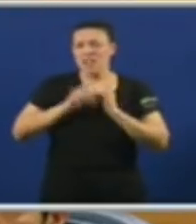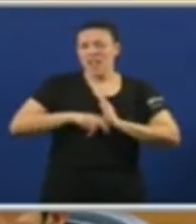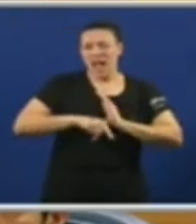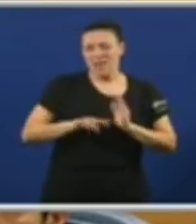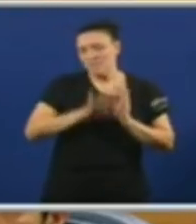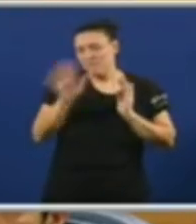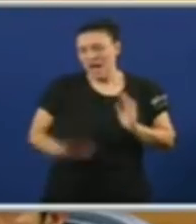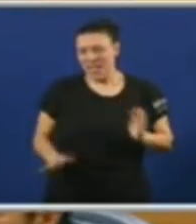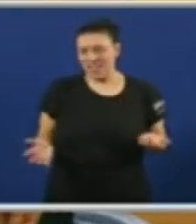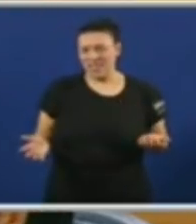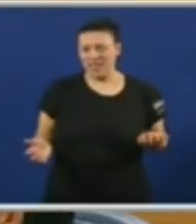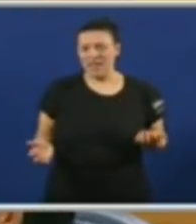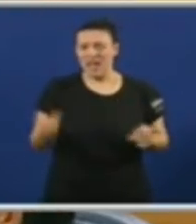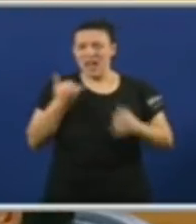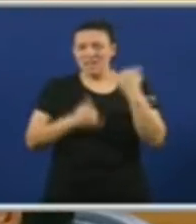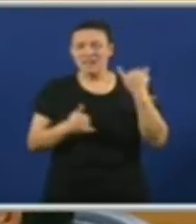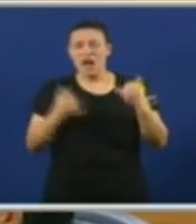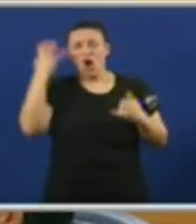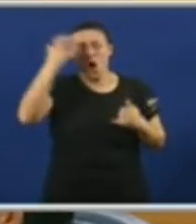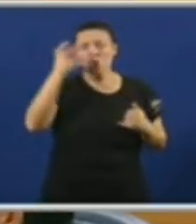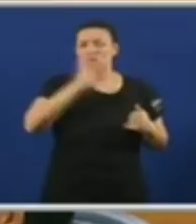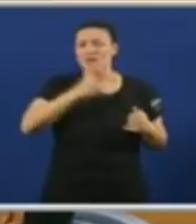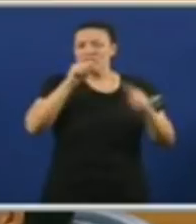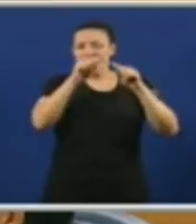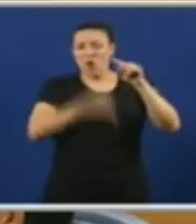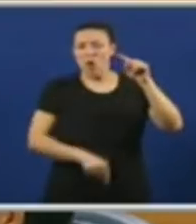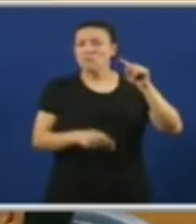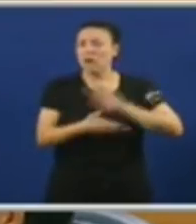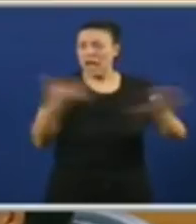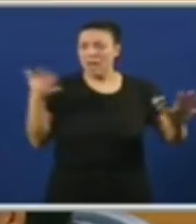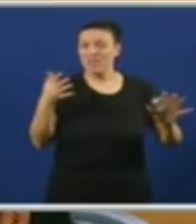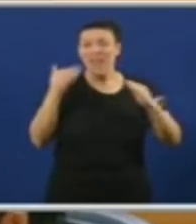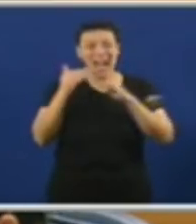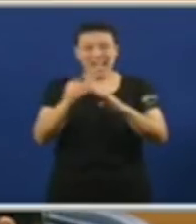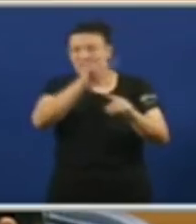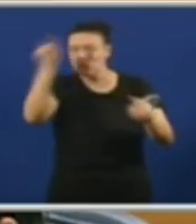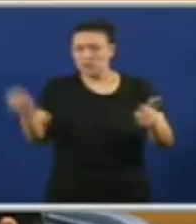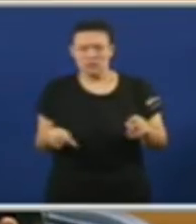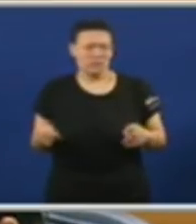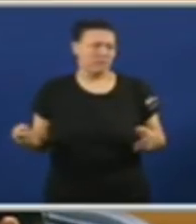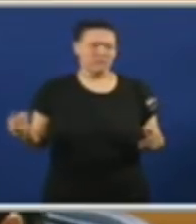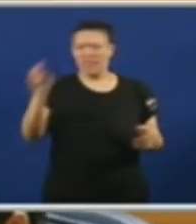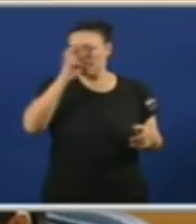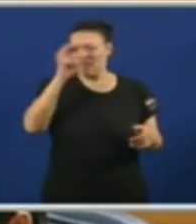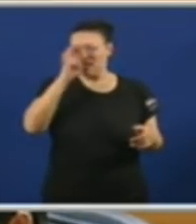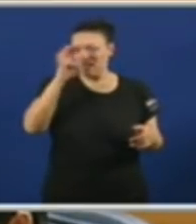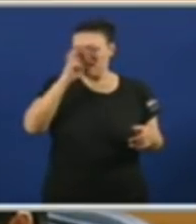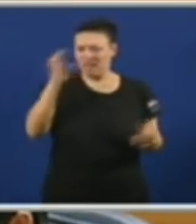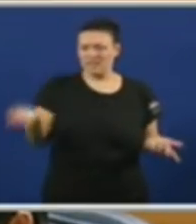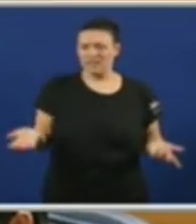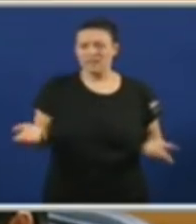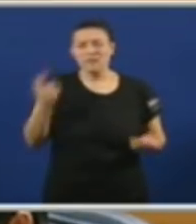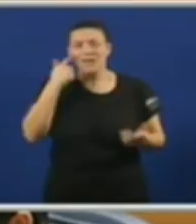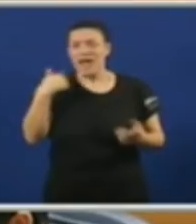E non temos Fora do que é Coruña-Vigo Un tren moderno Temos un tren do século da Zanove Mire, non